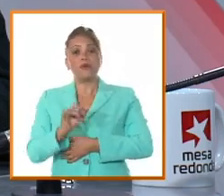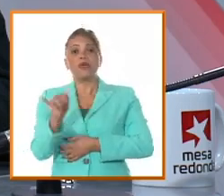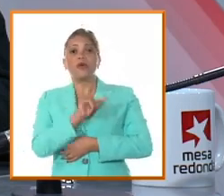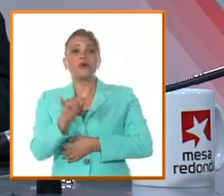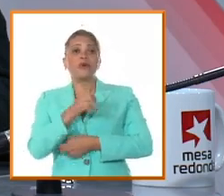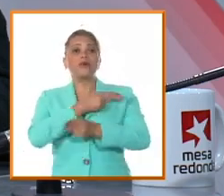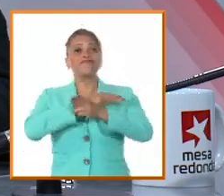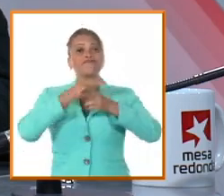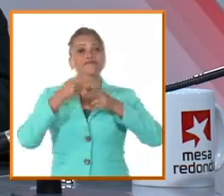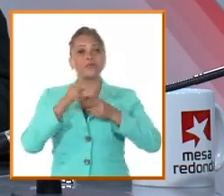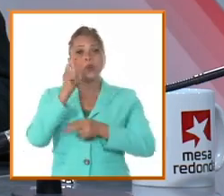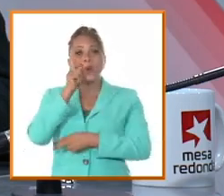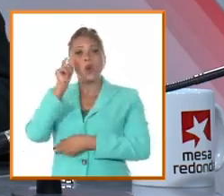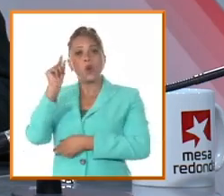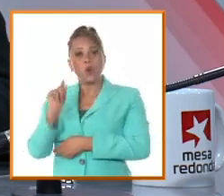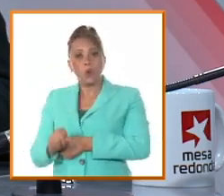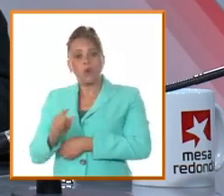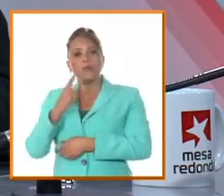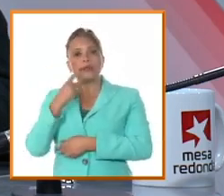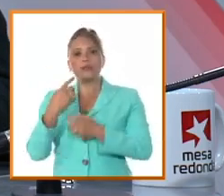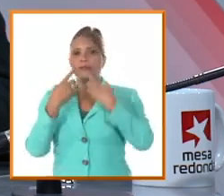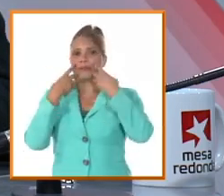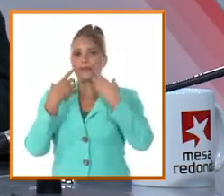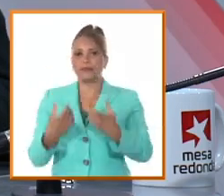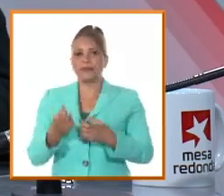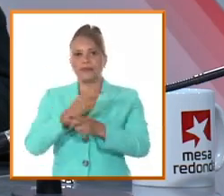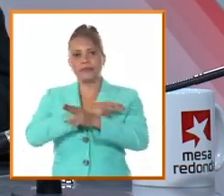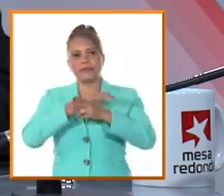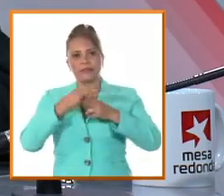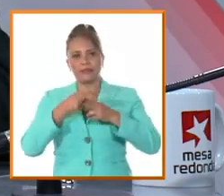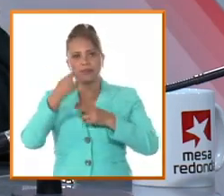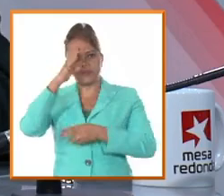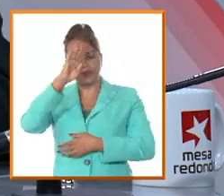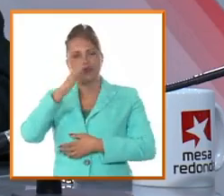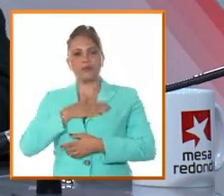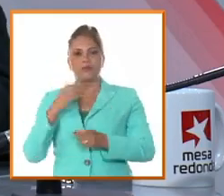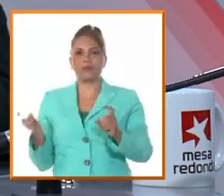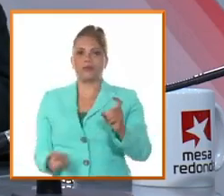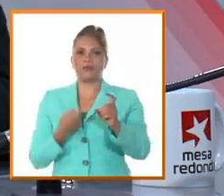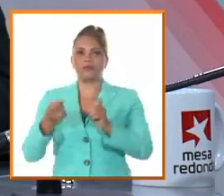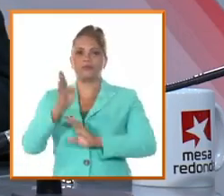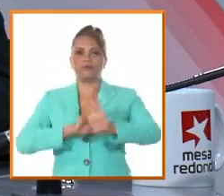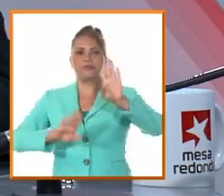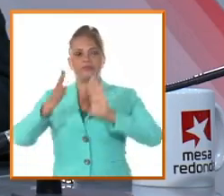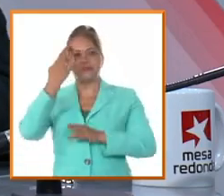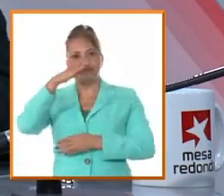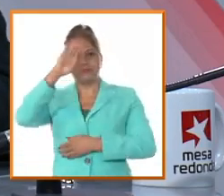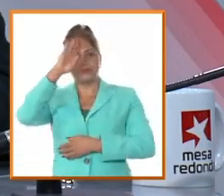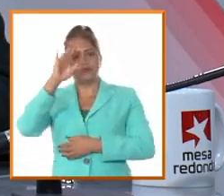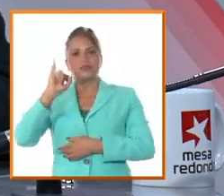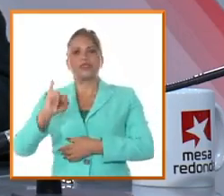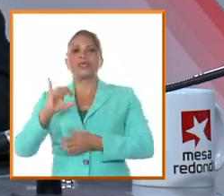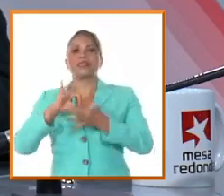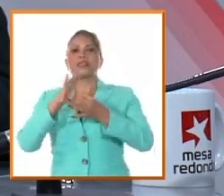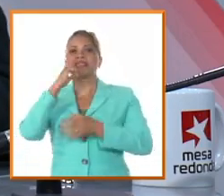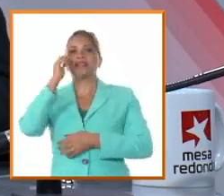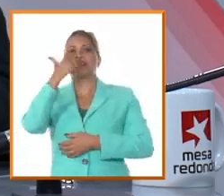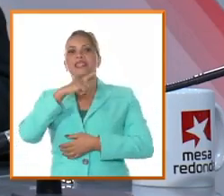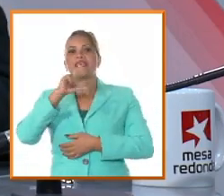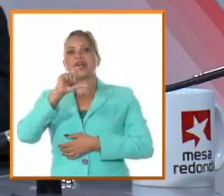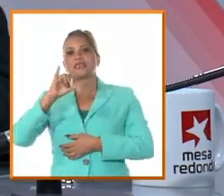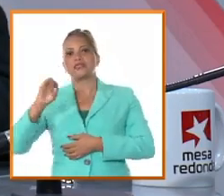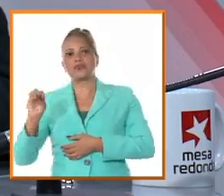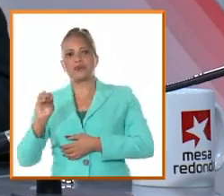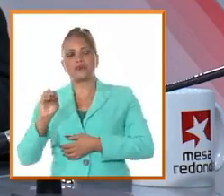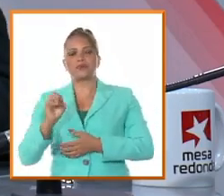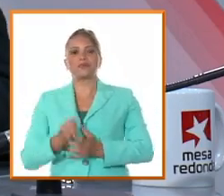es de las más fabulosas leyendas y también de las más fabulosas historias de la Revolución Cubana, Ignacio Agramonte Ilognás. Los